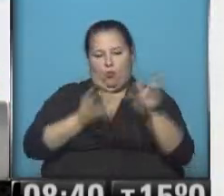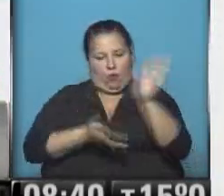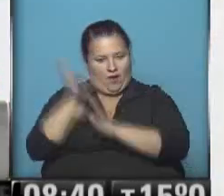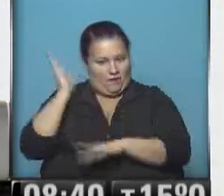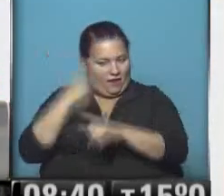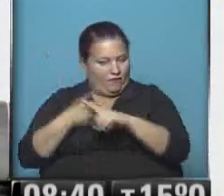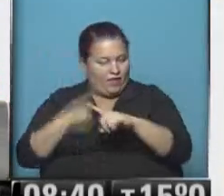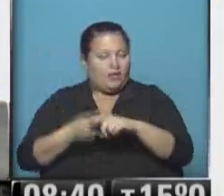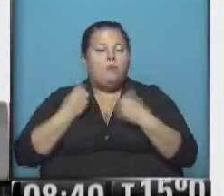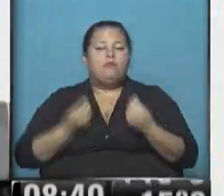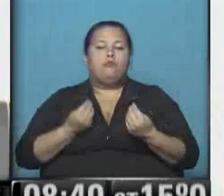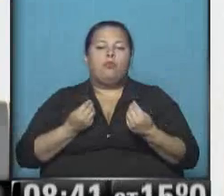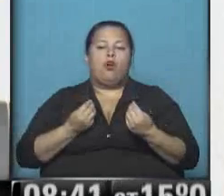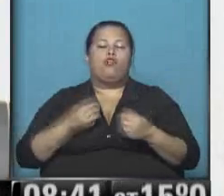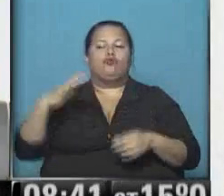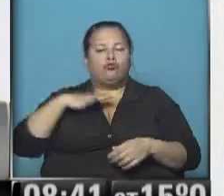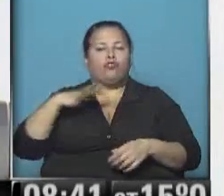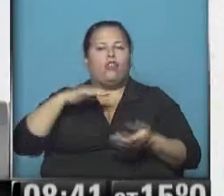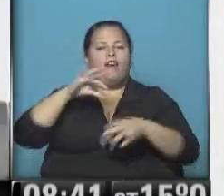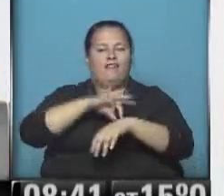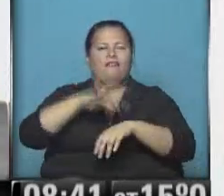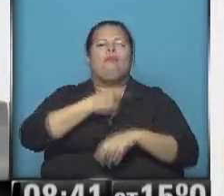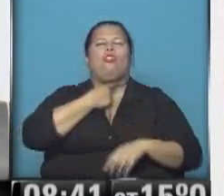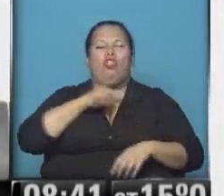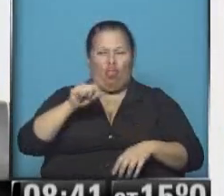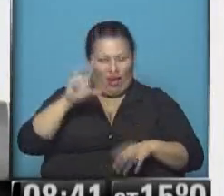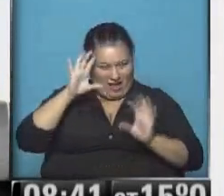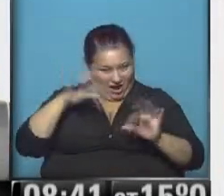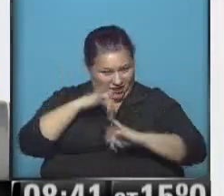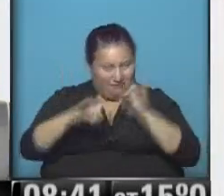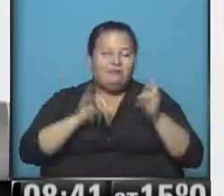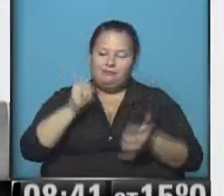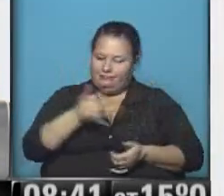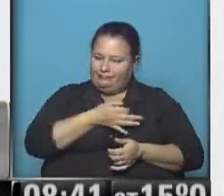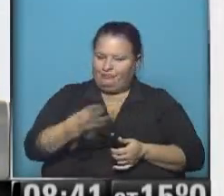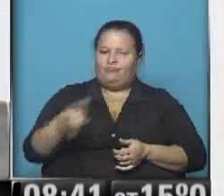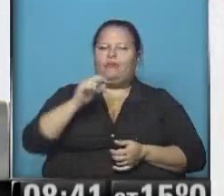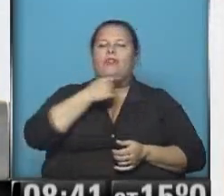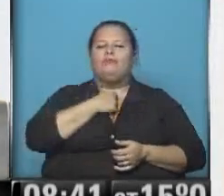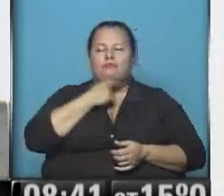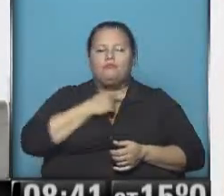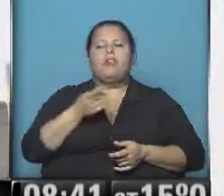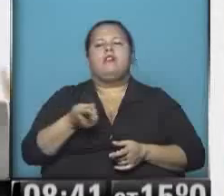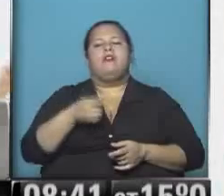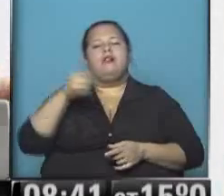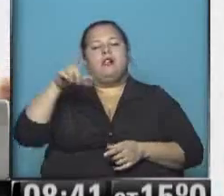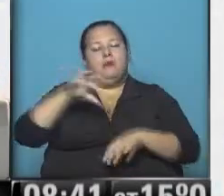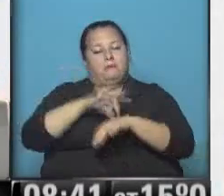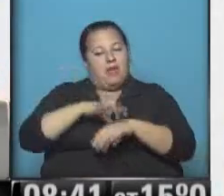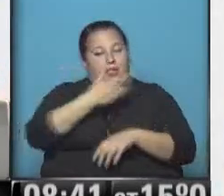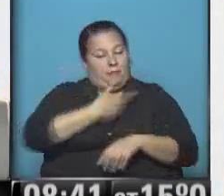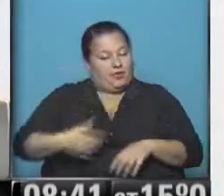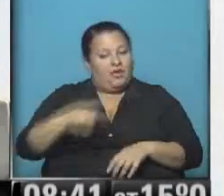asistir al evento porque sigue con su dolencia, te acordás la laringitis, ¿no? Exacto, la laringitis aguda que la Unidad Médico